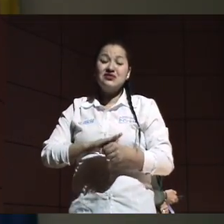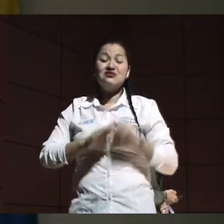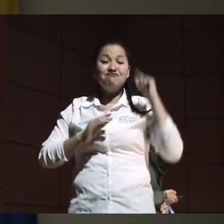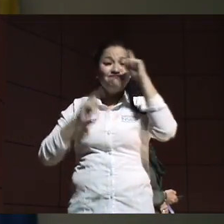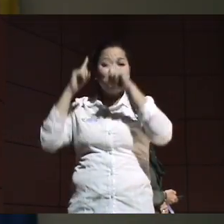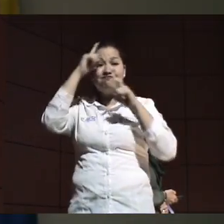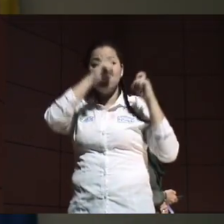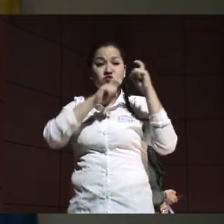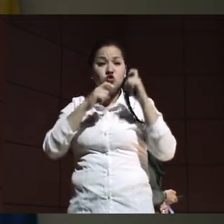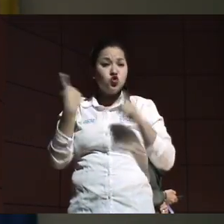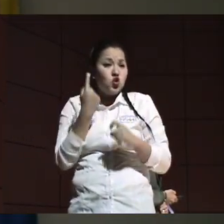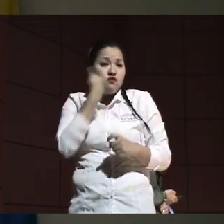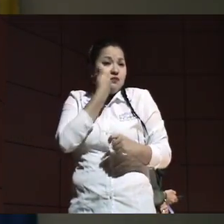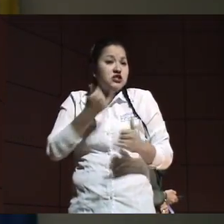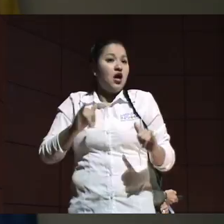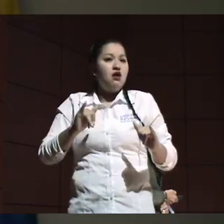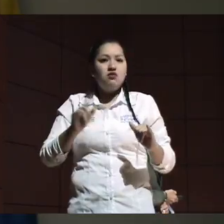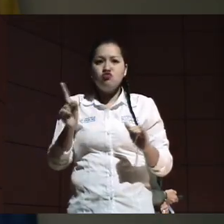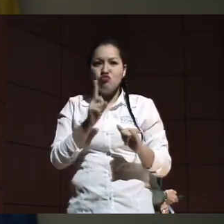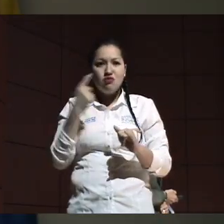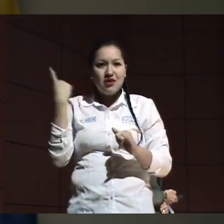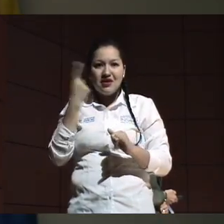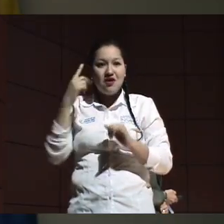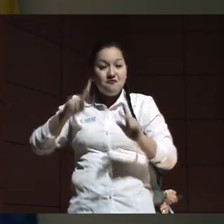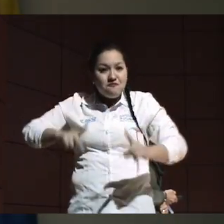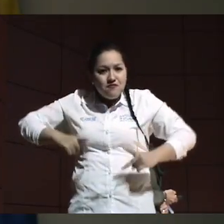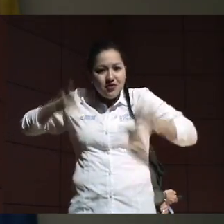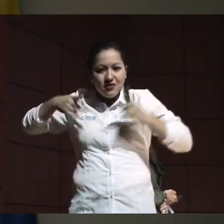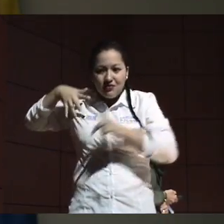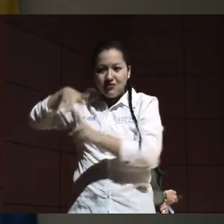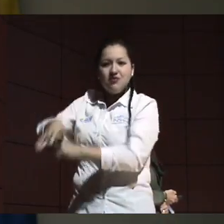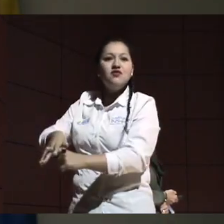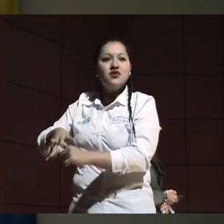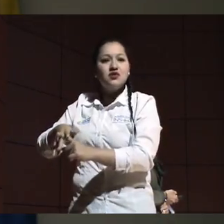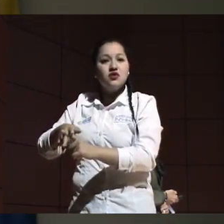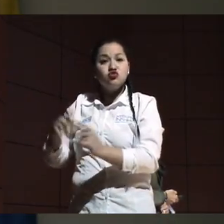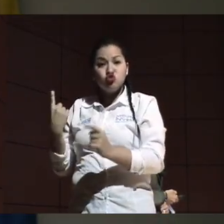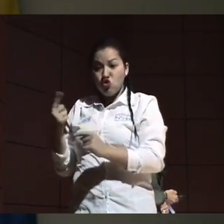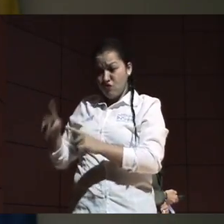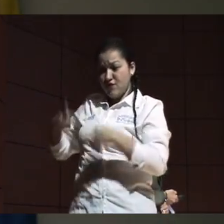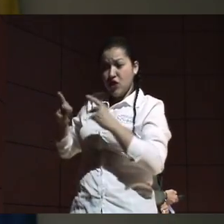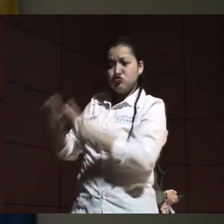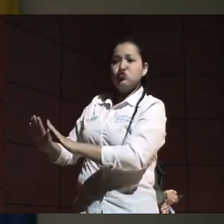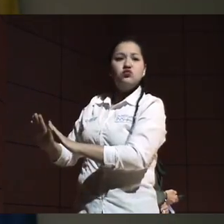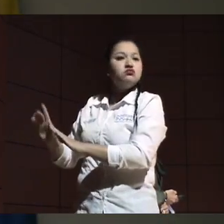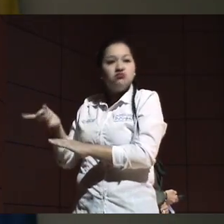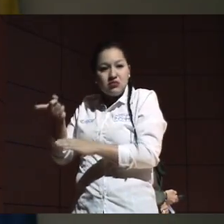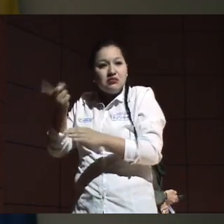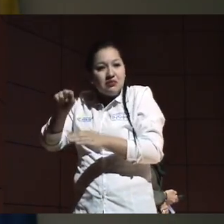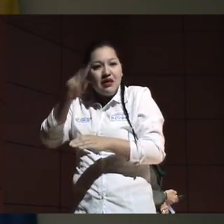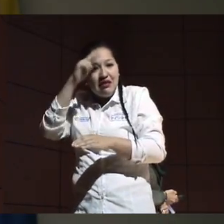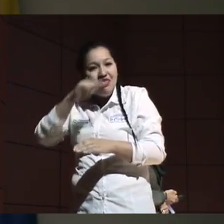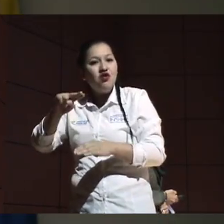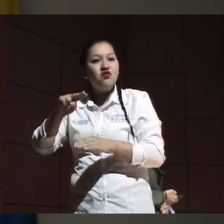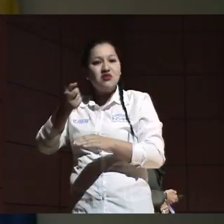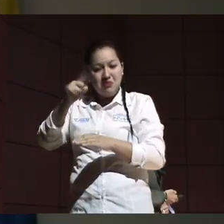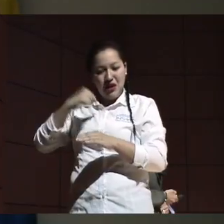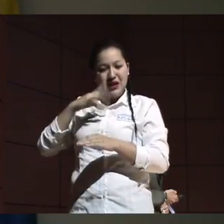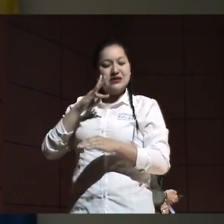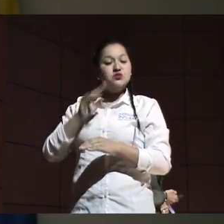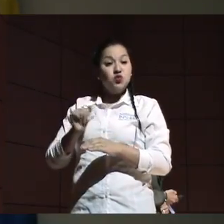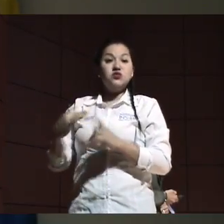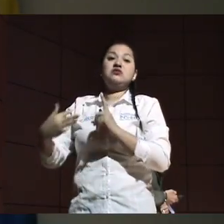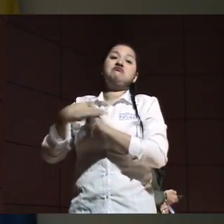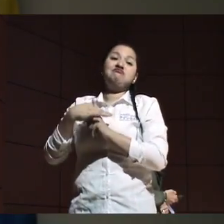su enfermedad, sino en toda su vida, sus hijos, su familia. El afrontamiento como tal, y hablábamos hoy, pues